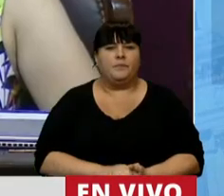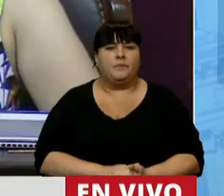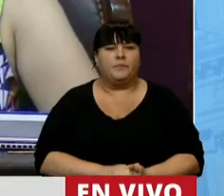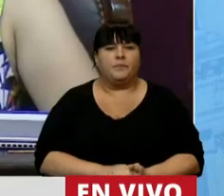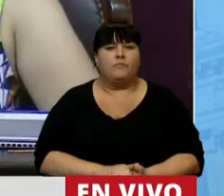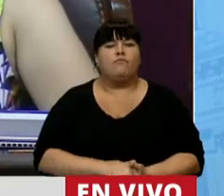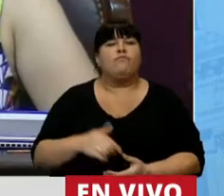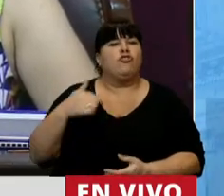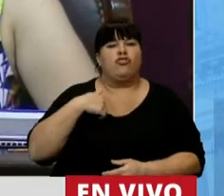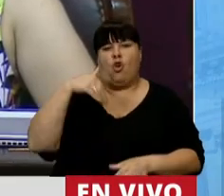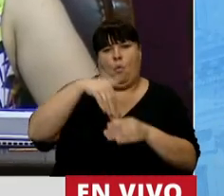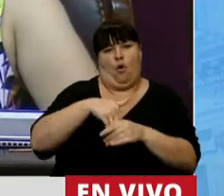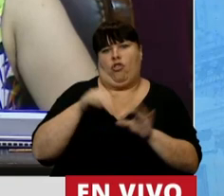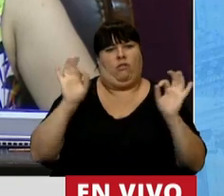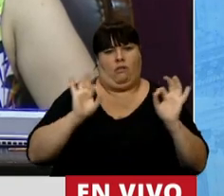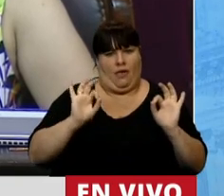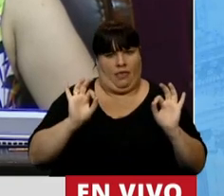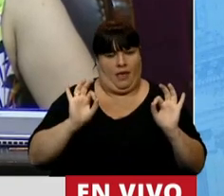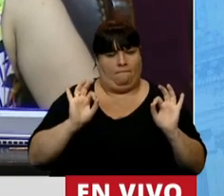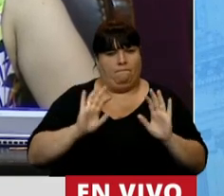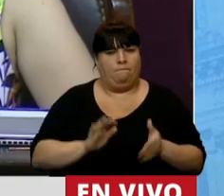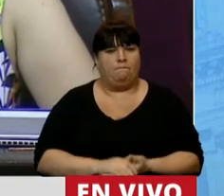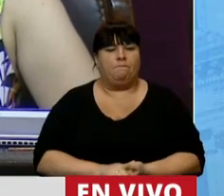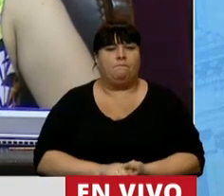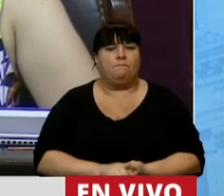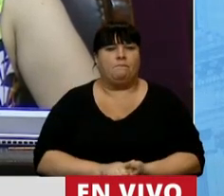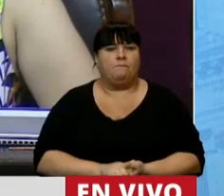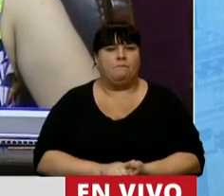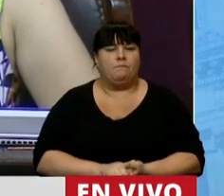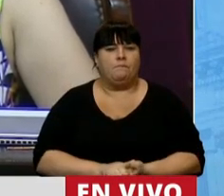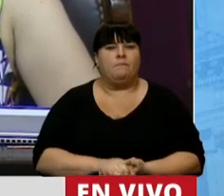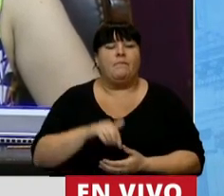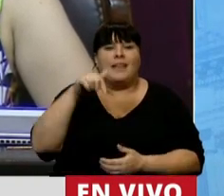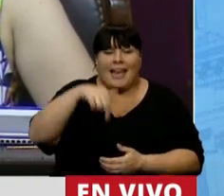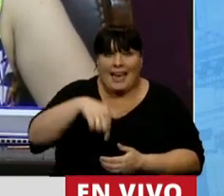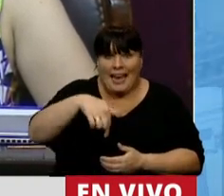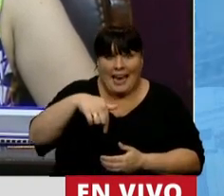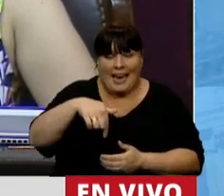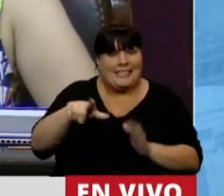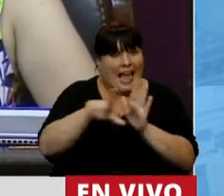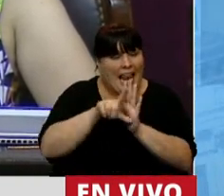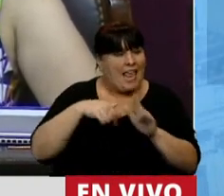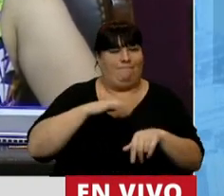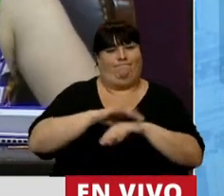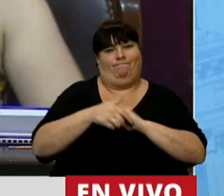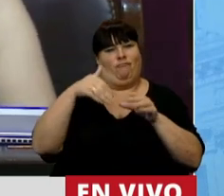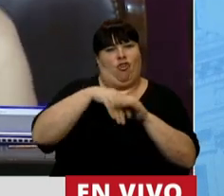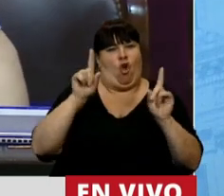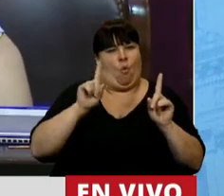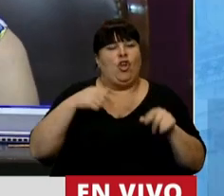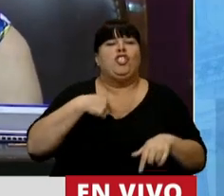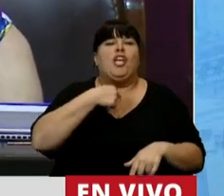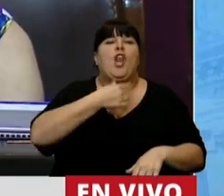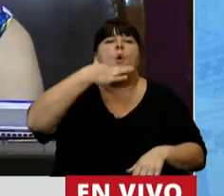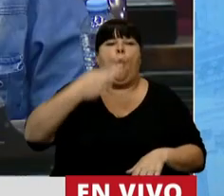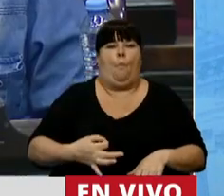yo me voy a abstener de votar en esta ley porque quiero